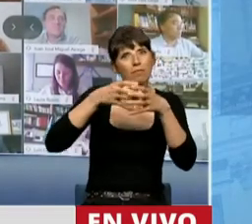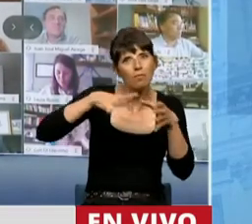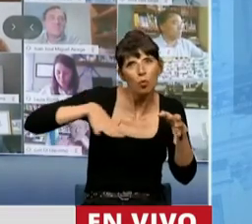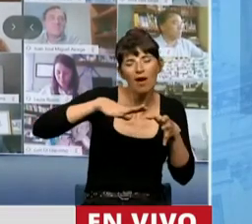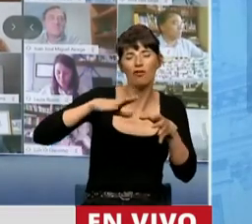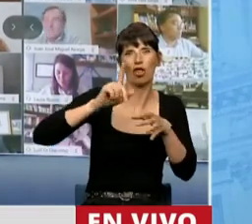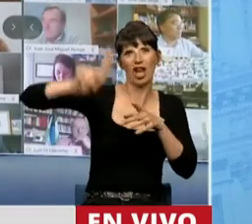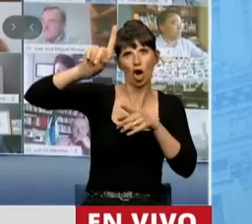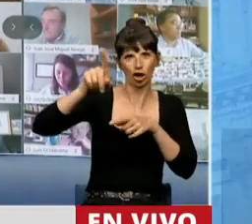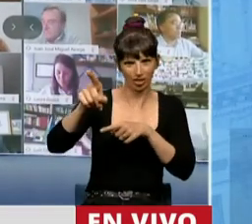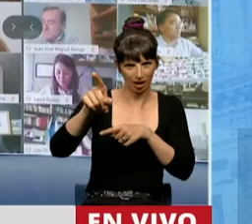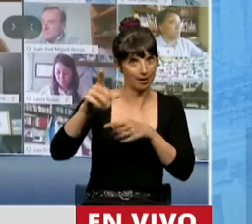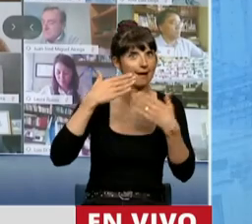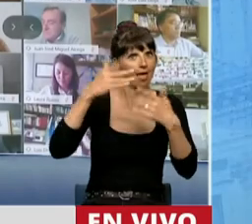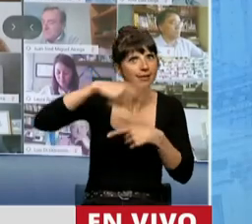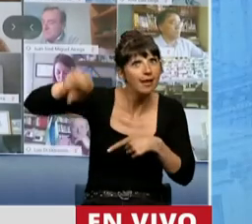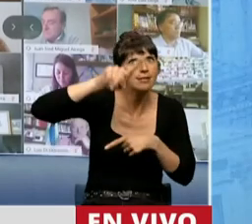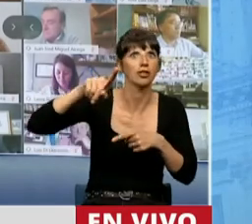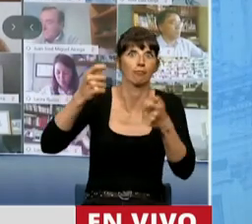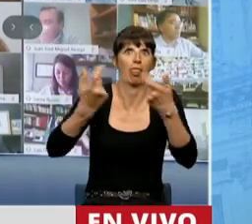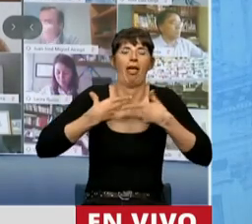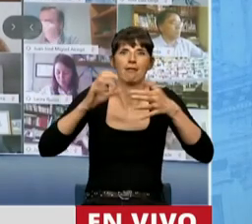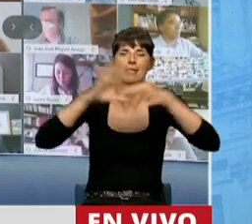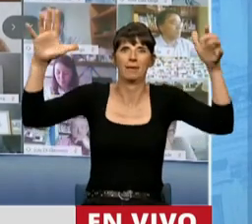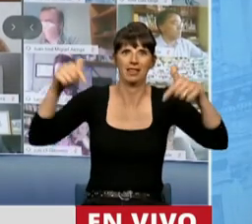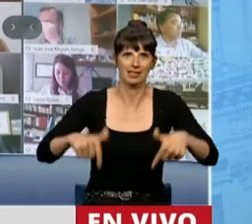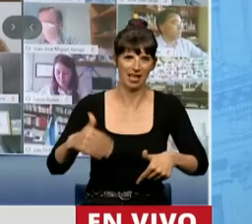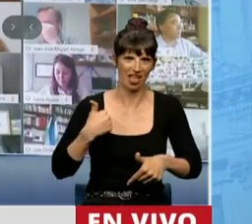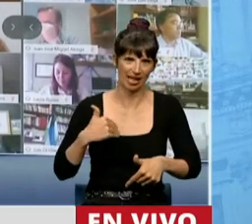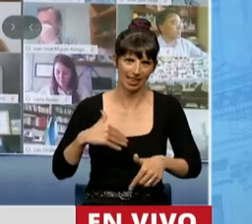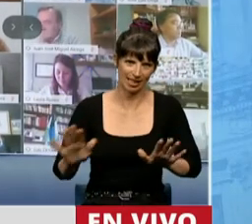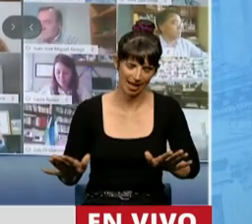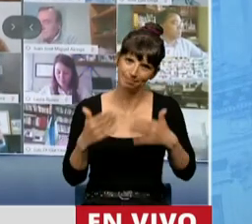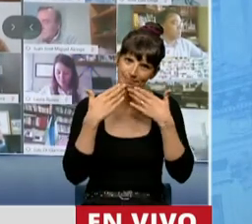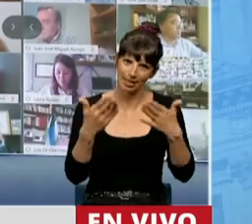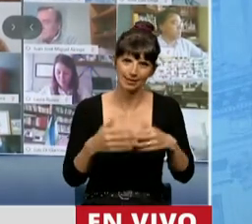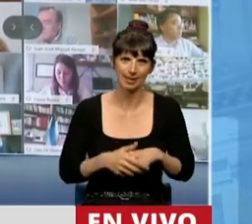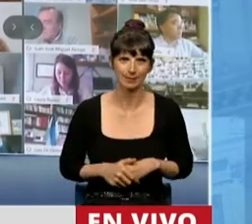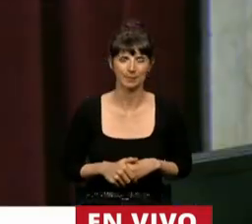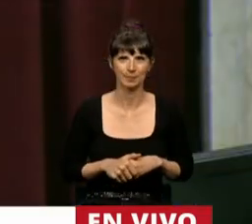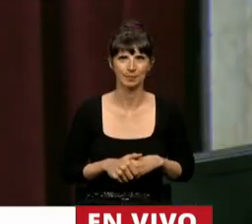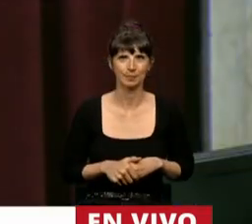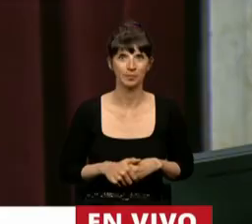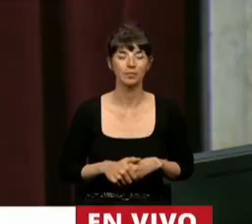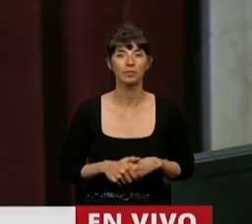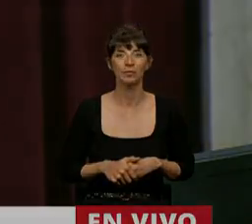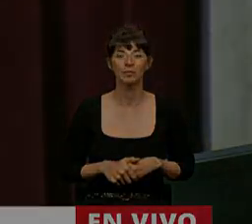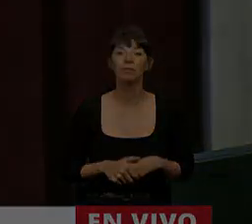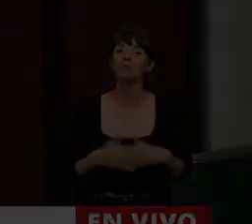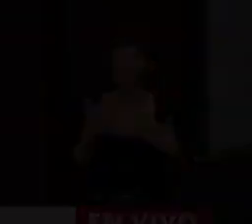partícipes fundamentales en la historia de nuestra patria. Muchas gracias, presidente. Gracias, diputado